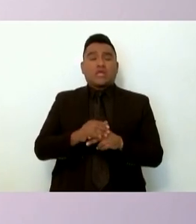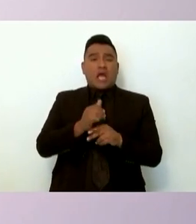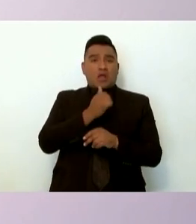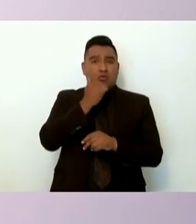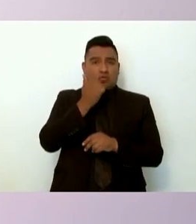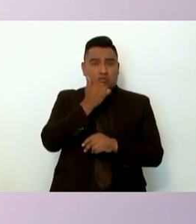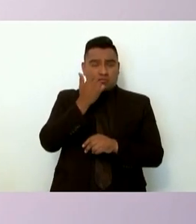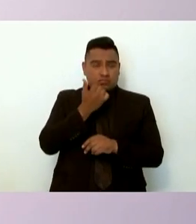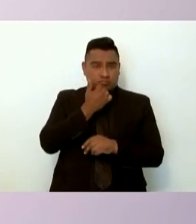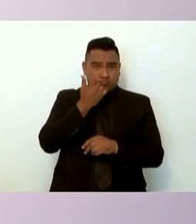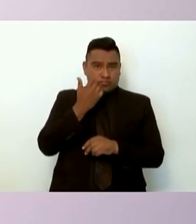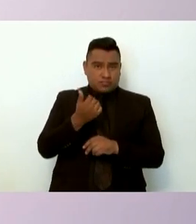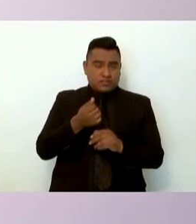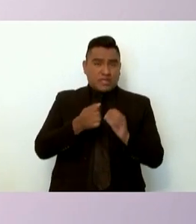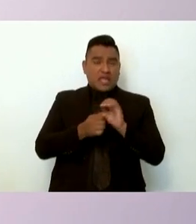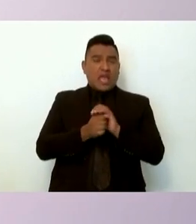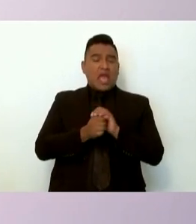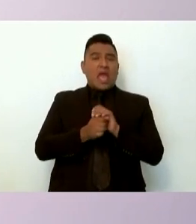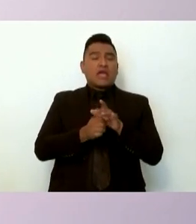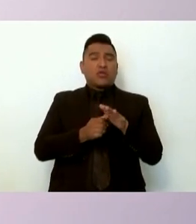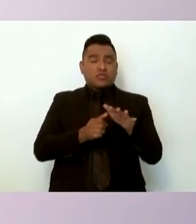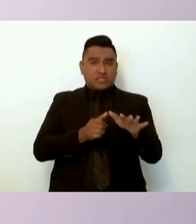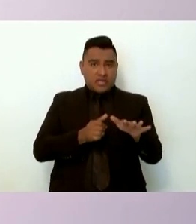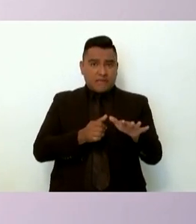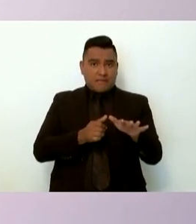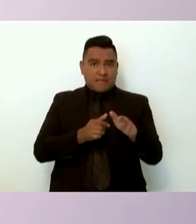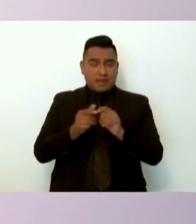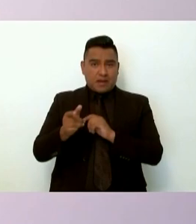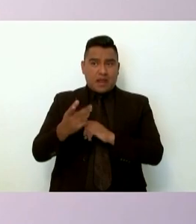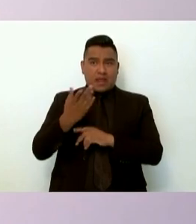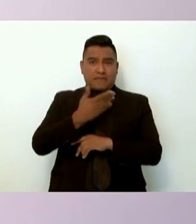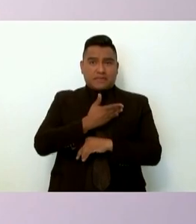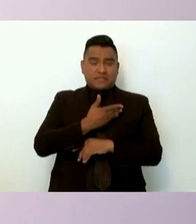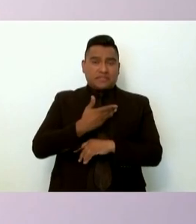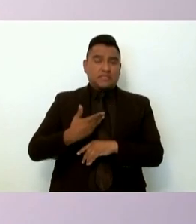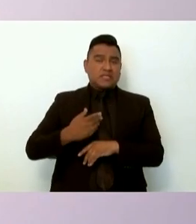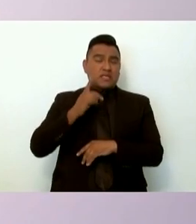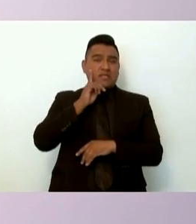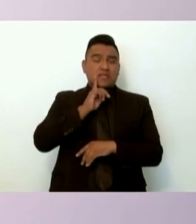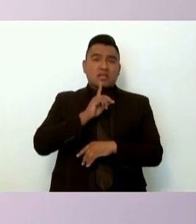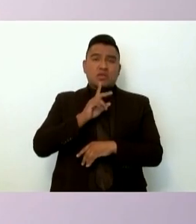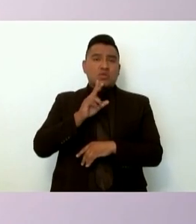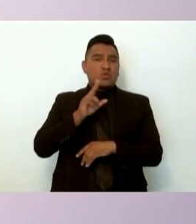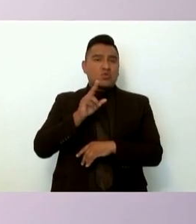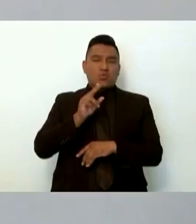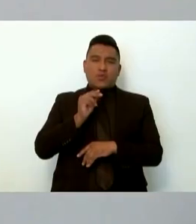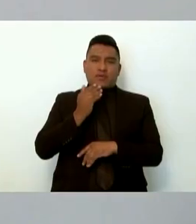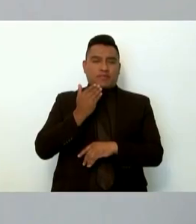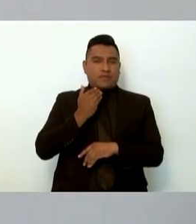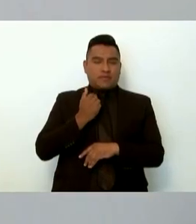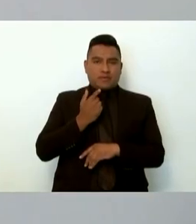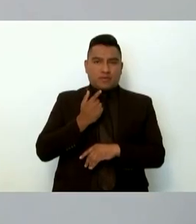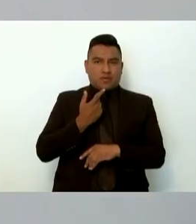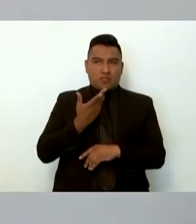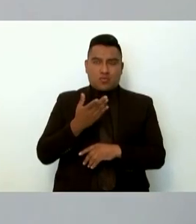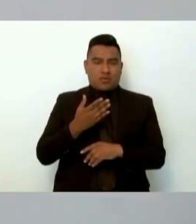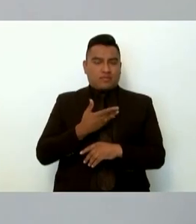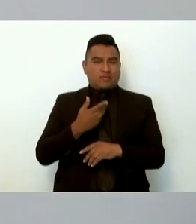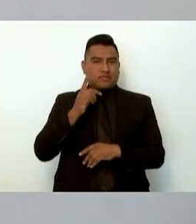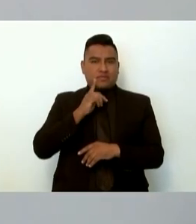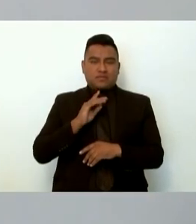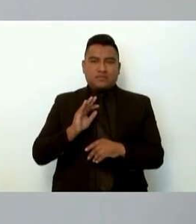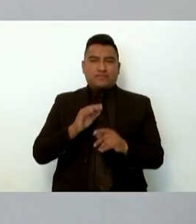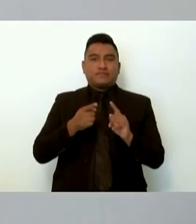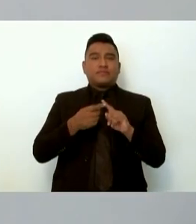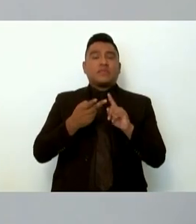sin igual obedeció a la intención de boicotear el acto de la presidenta municipal del DIF que en ningún momento los estudiantes estuvieron juntos